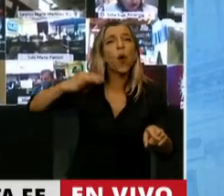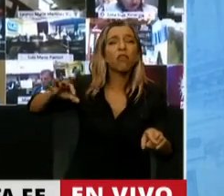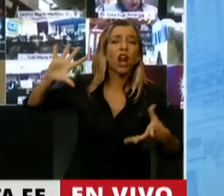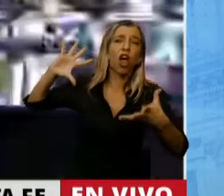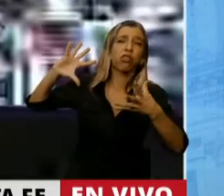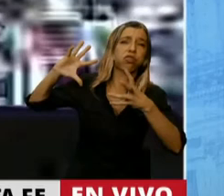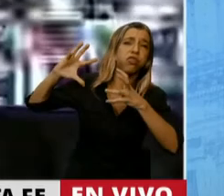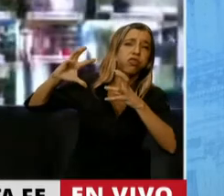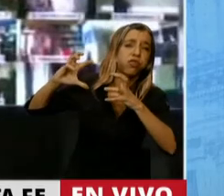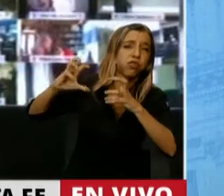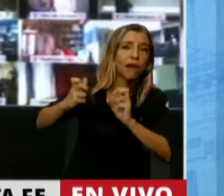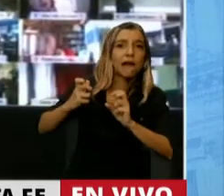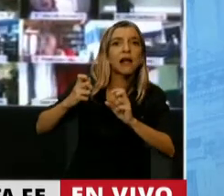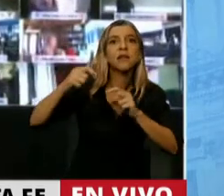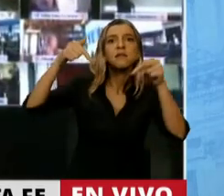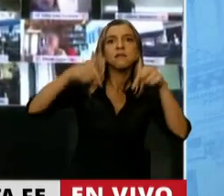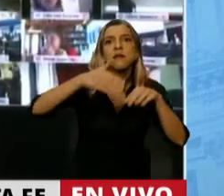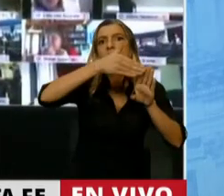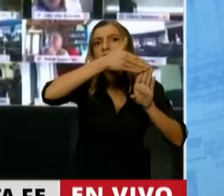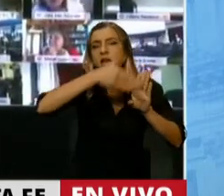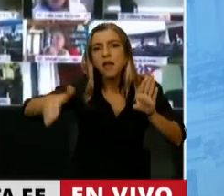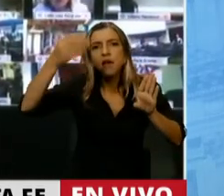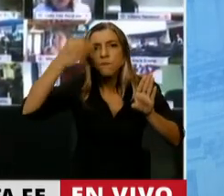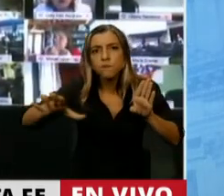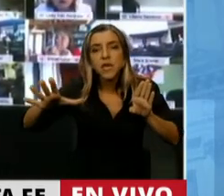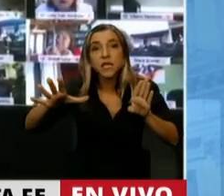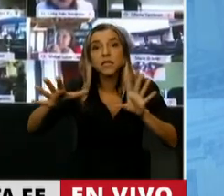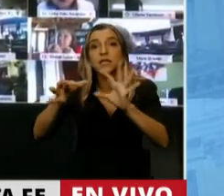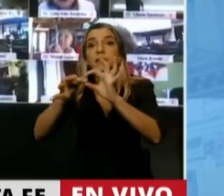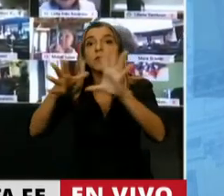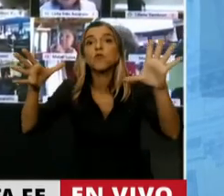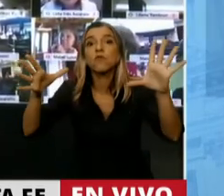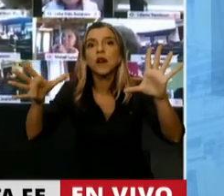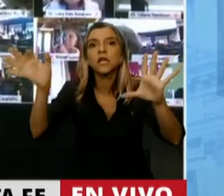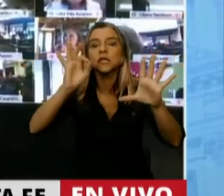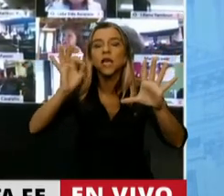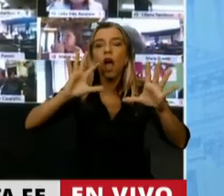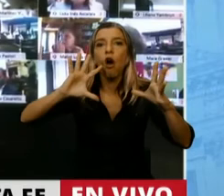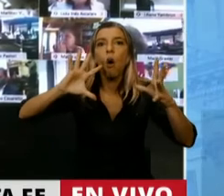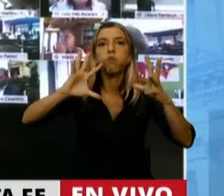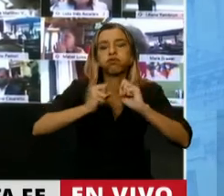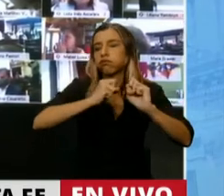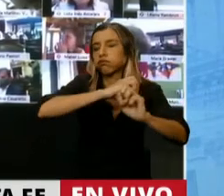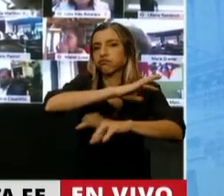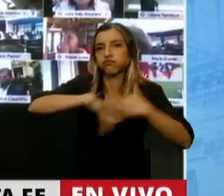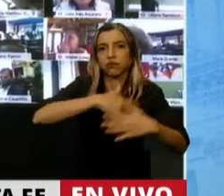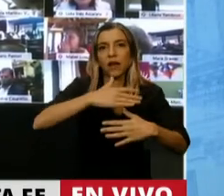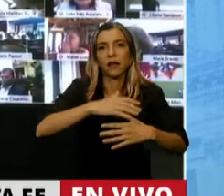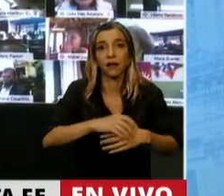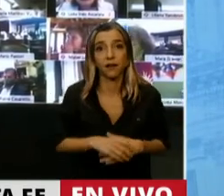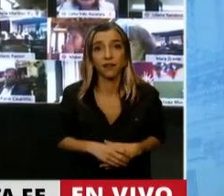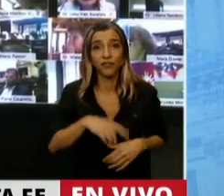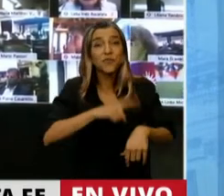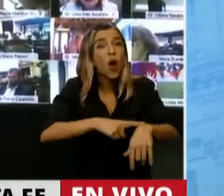difurca la historia, o la democracia o el caos. Ojalá que entendamos que